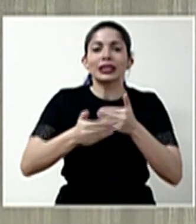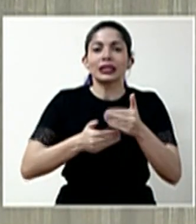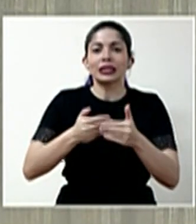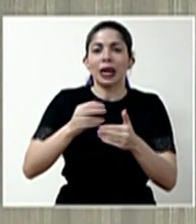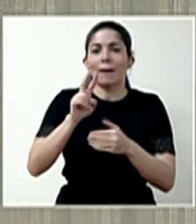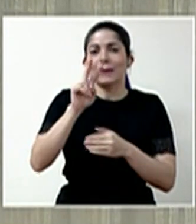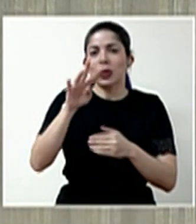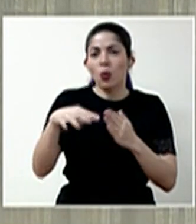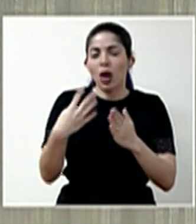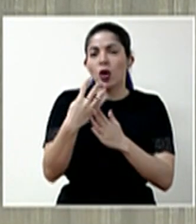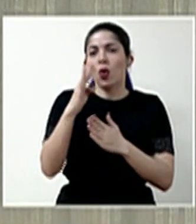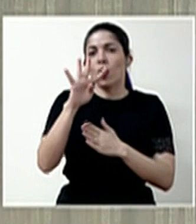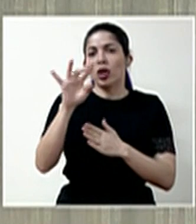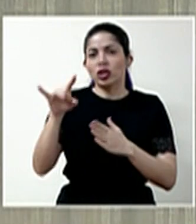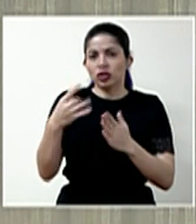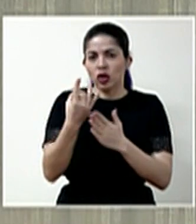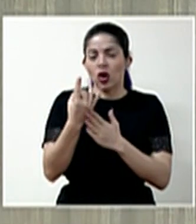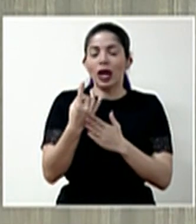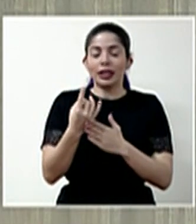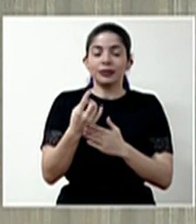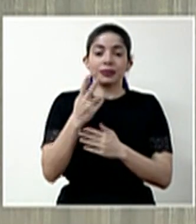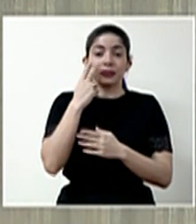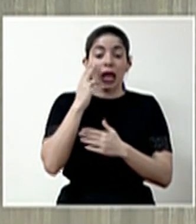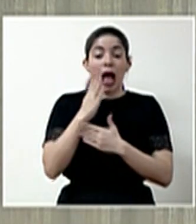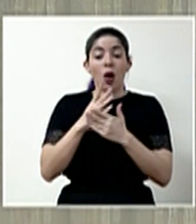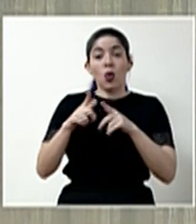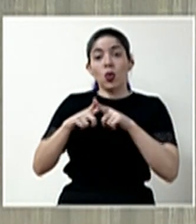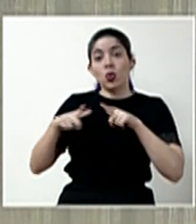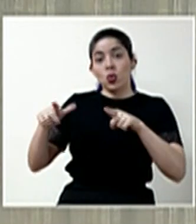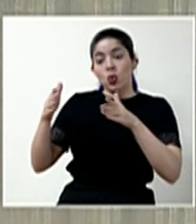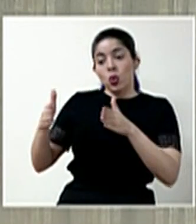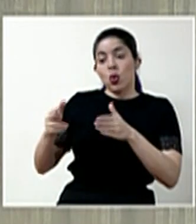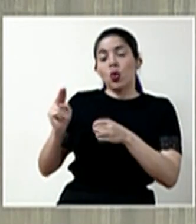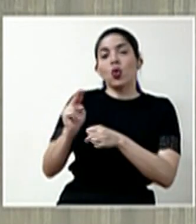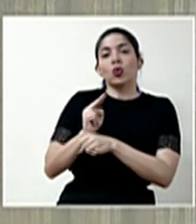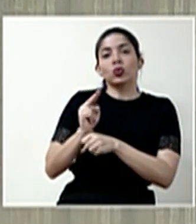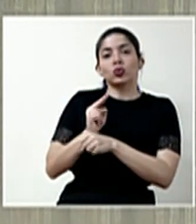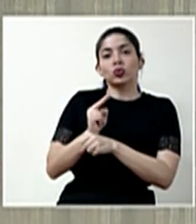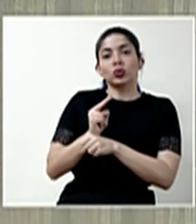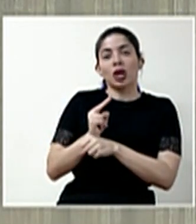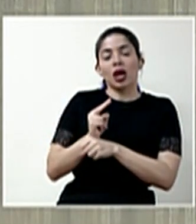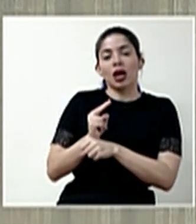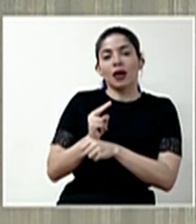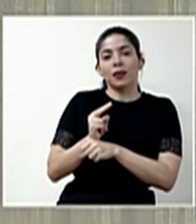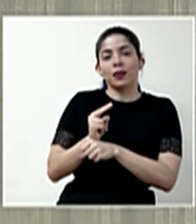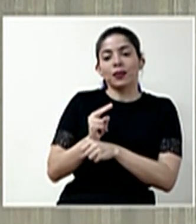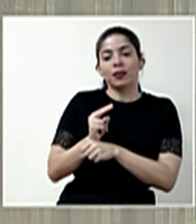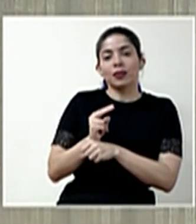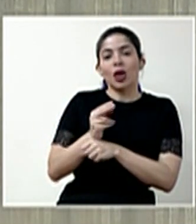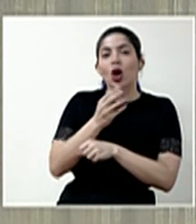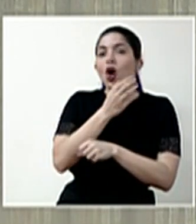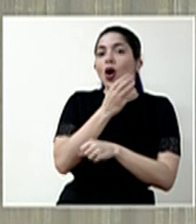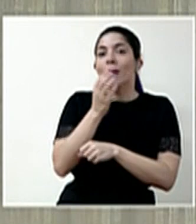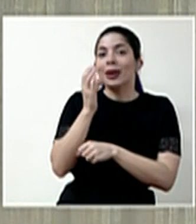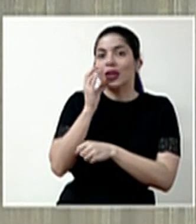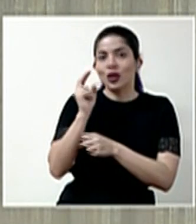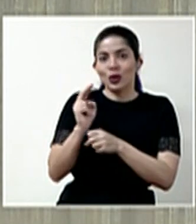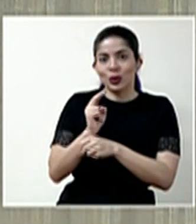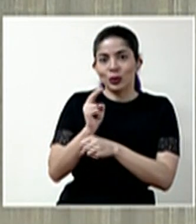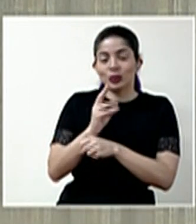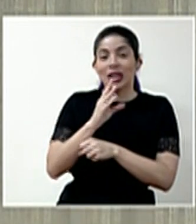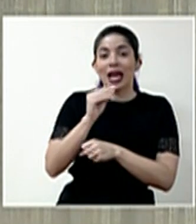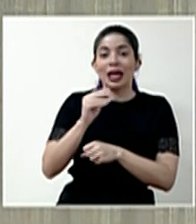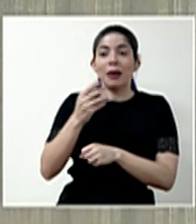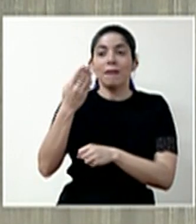24, 48 horas. Bueno, ahí hay lugares que se usan para compartir en la parte de comedor y también obviamente para hacer las